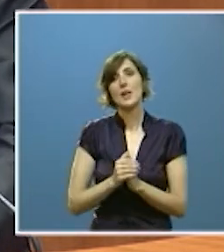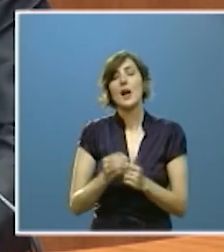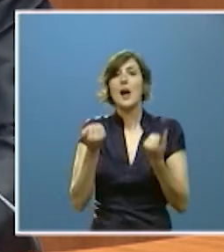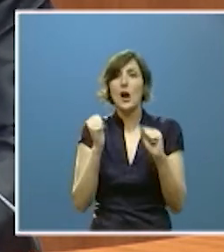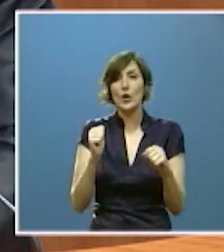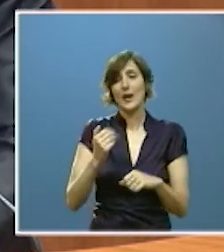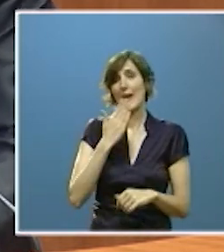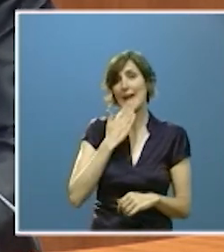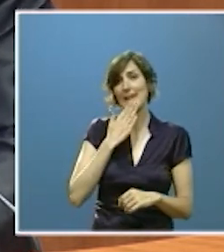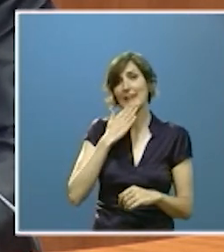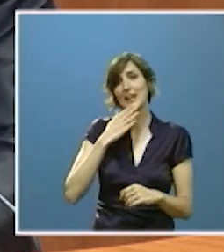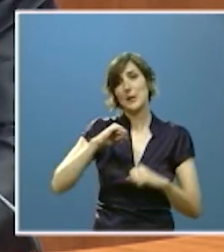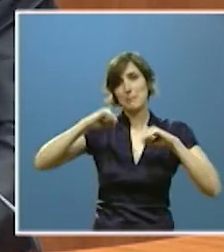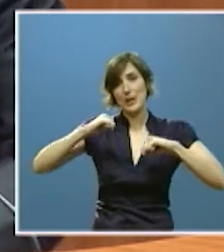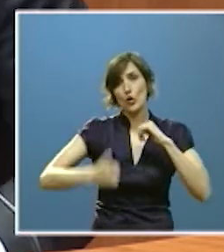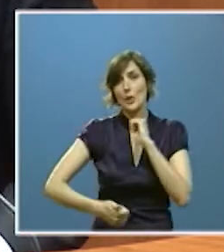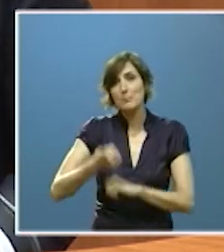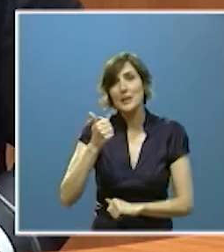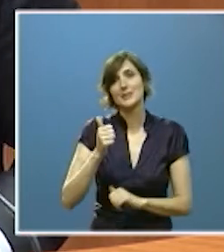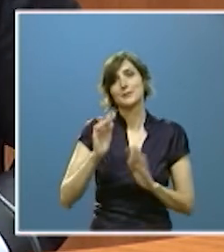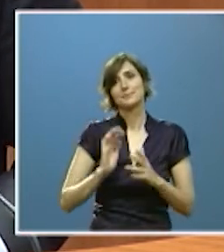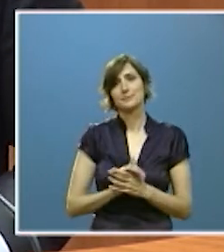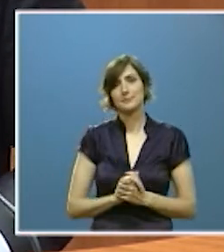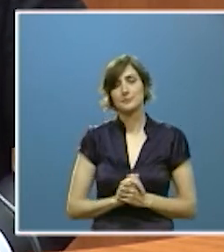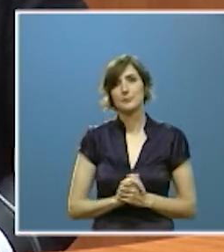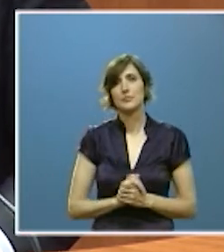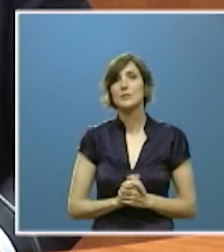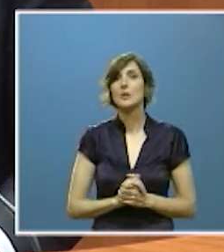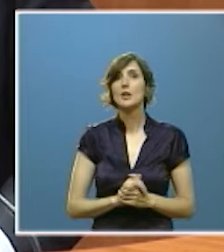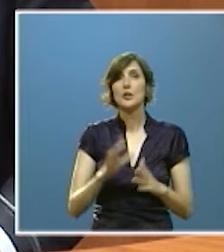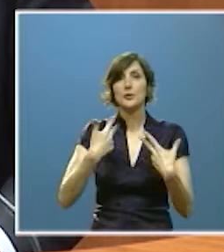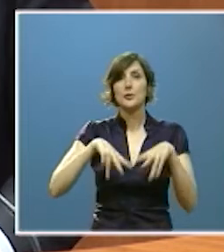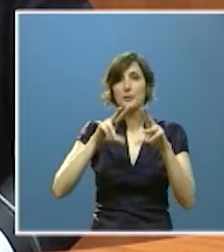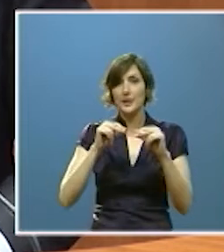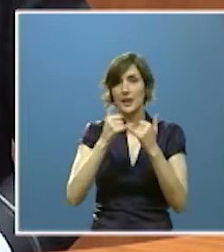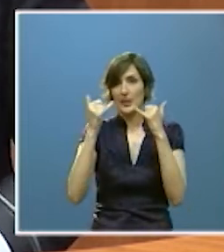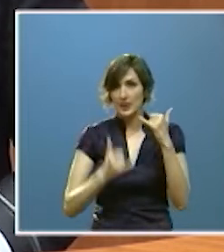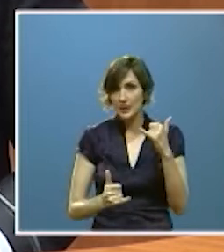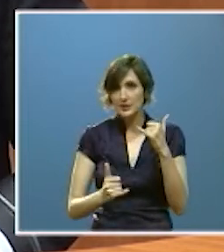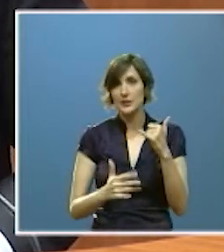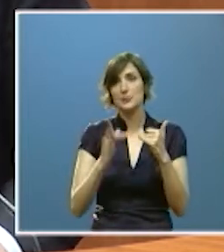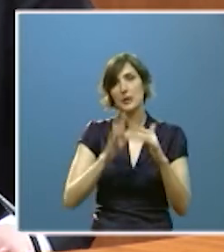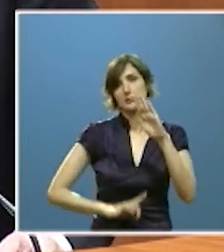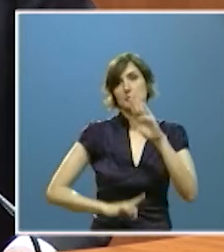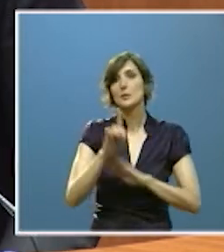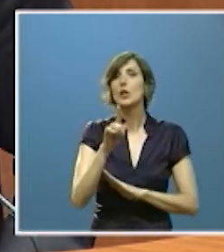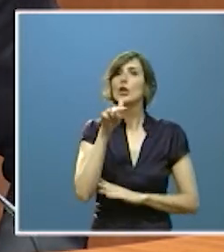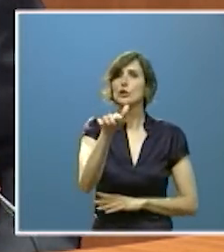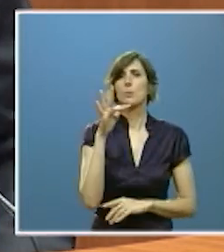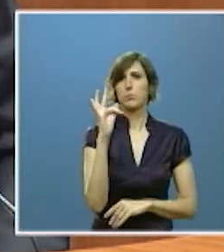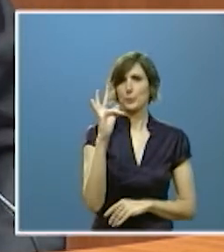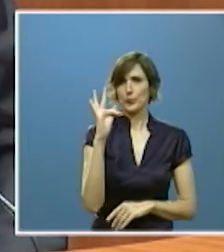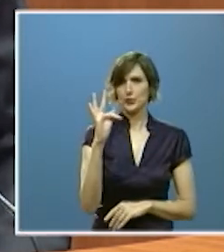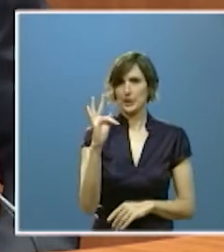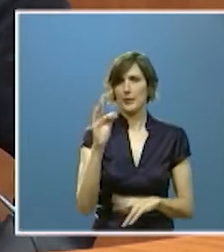descenso de la natalidad la salida de la crisis y el crecimiento sin duda tendrán una repercusión positiva en términos